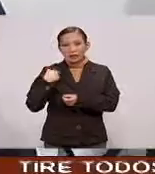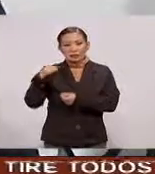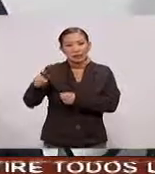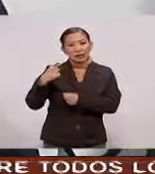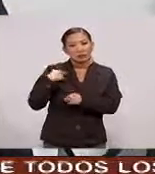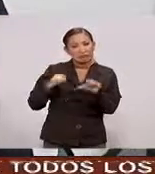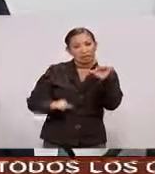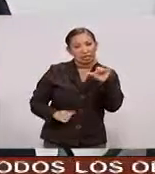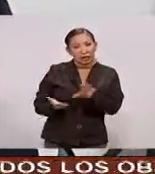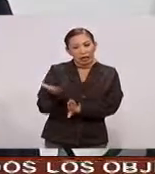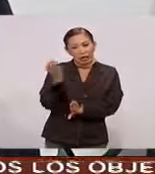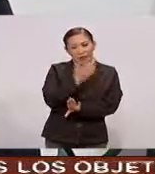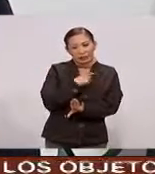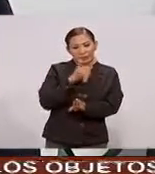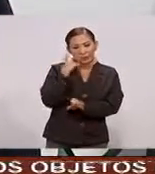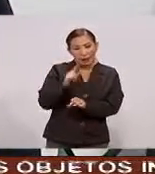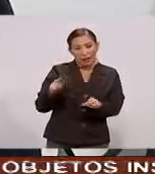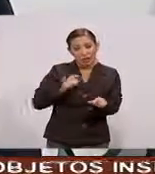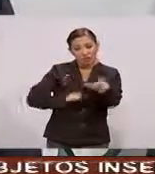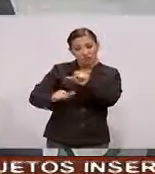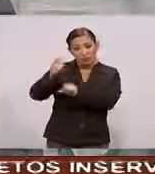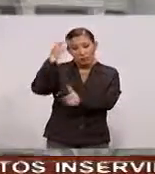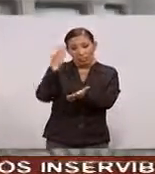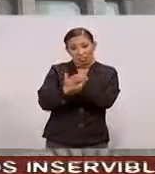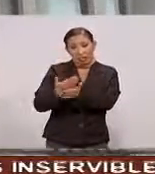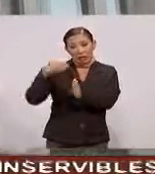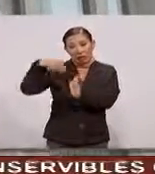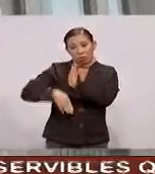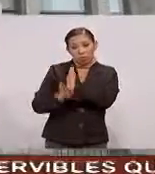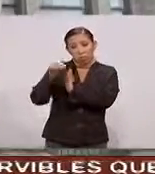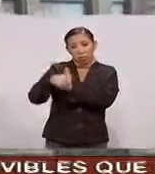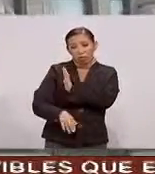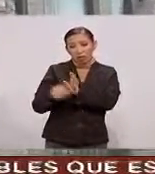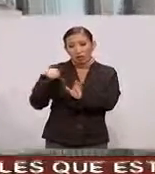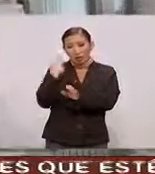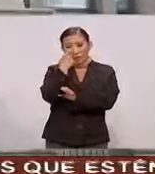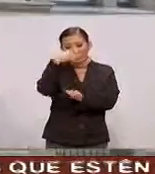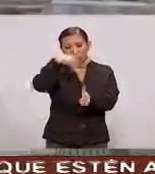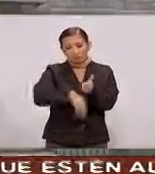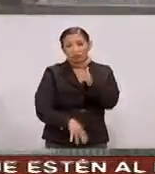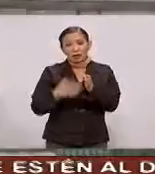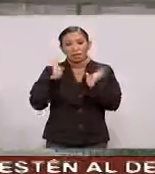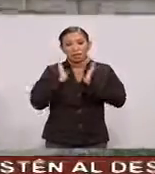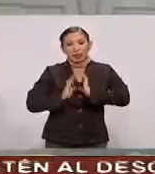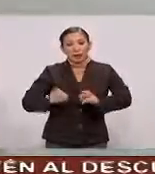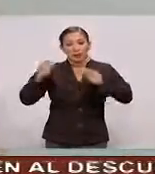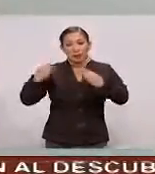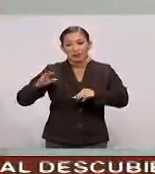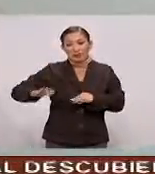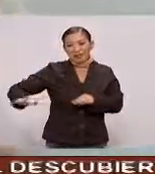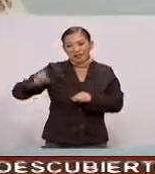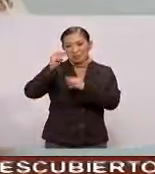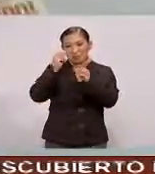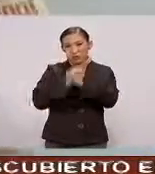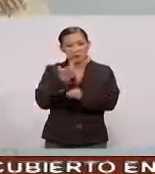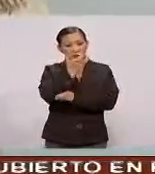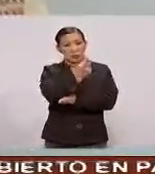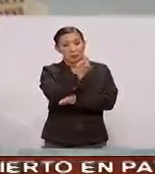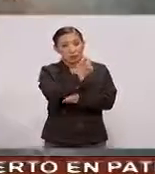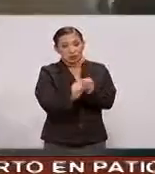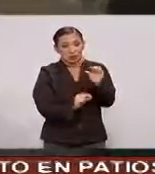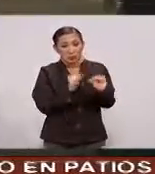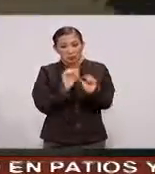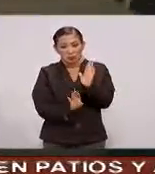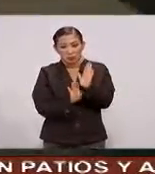Adoptadas hace un mes En política cambiaria Para frenar La especulación Contra el peso Calmó a los mercados Por lo que la moneda mexicana Está